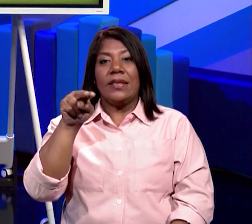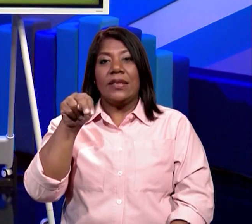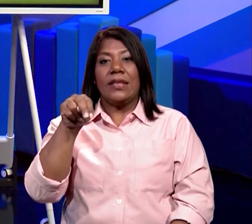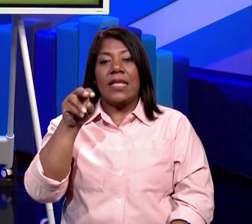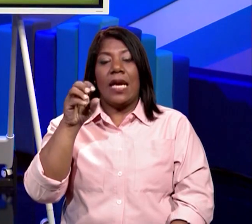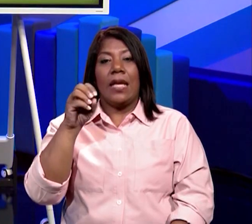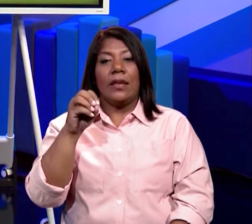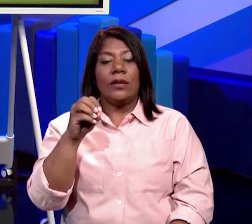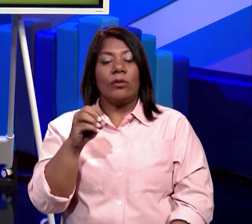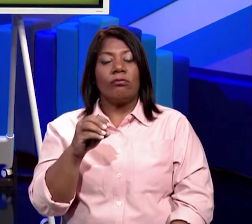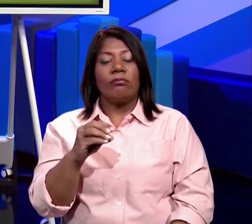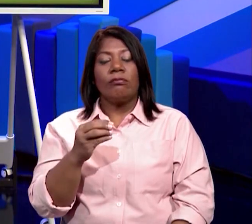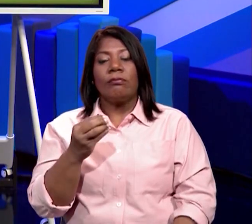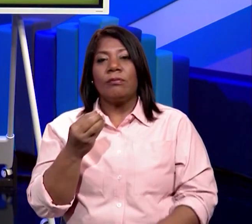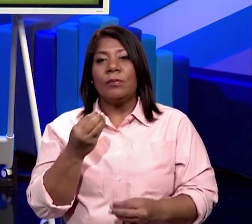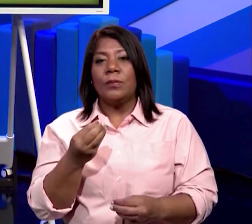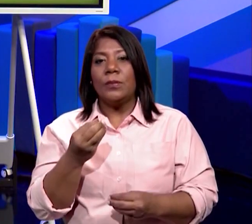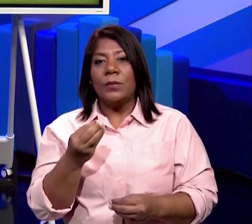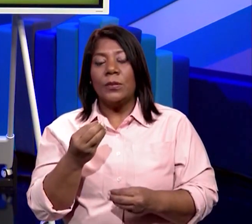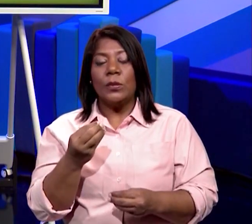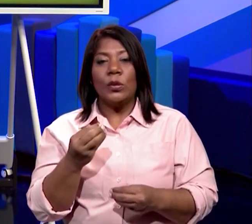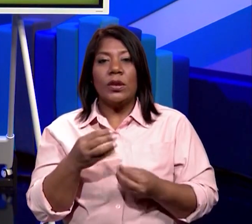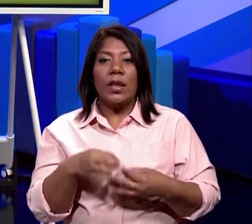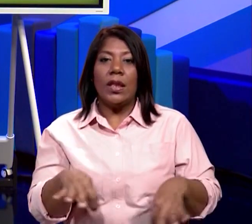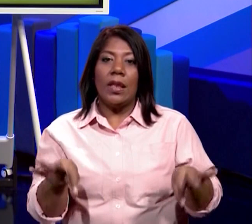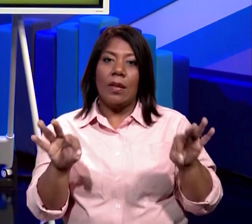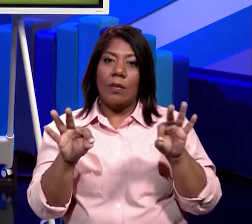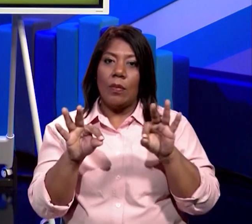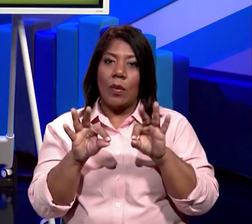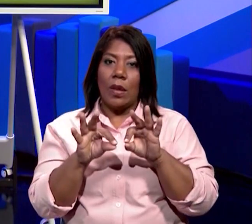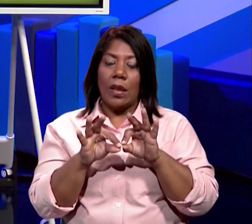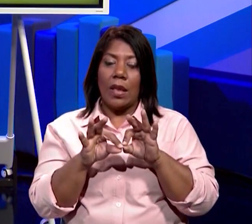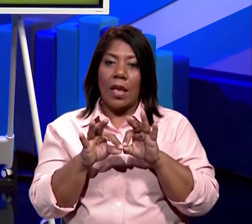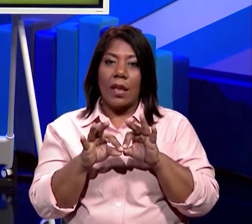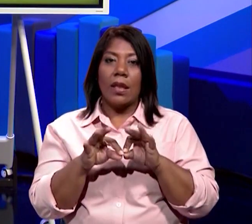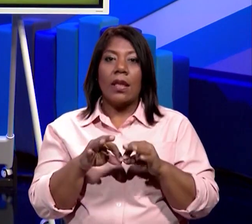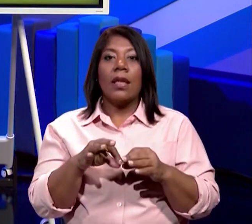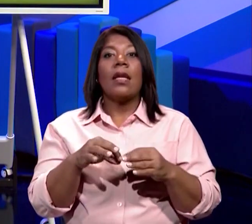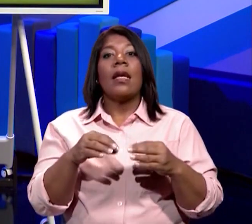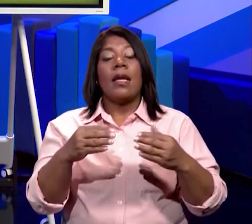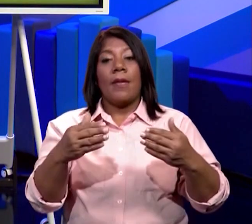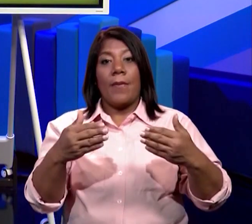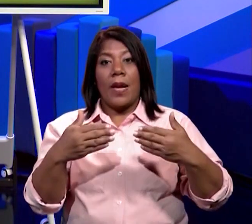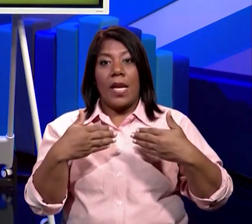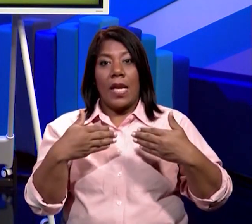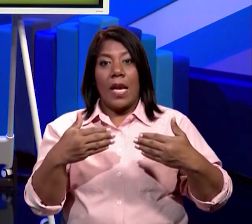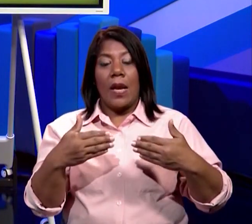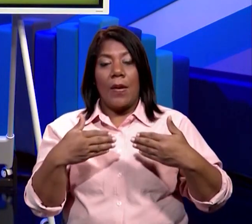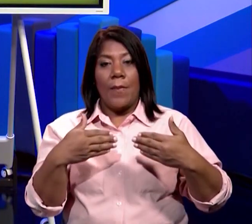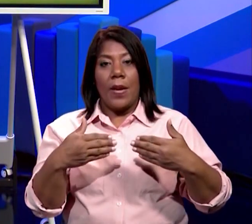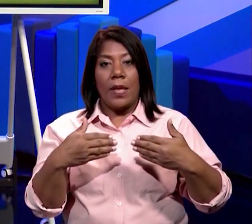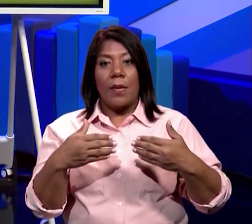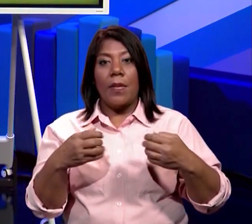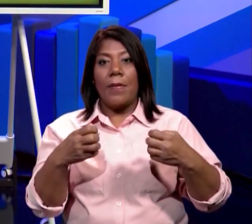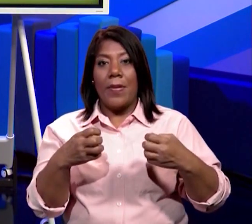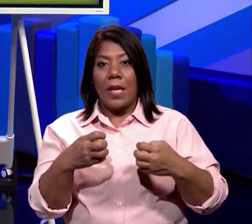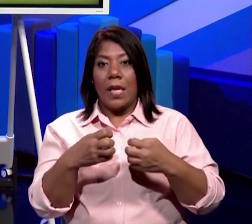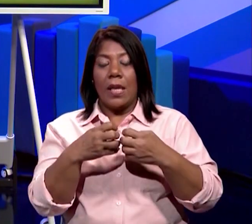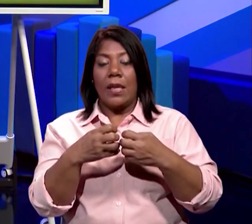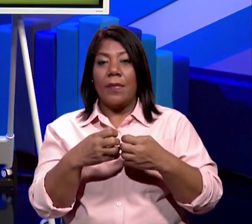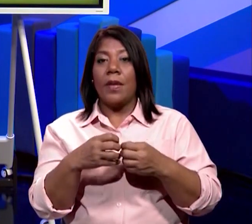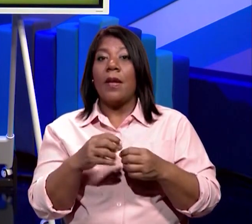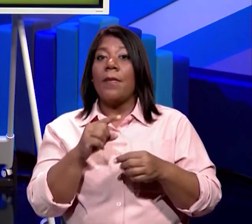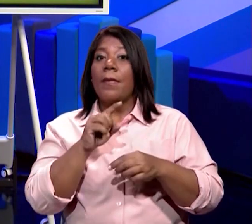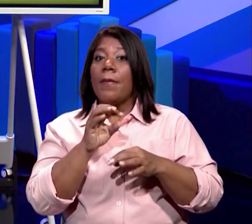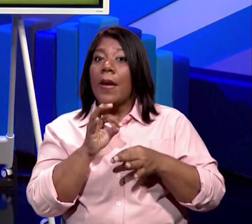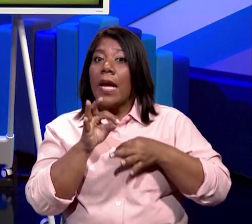cuenca 148, nuestra cuenca hidrográfica. Voy a abrir un paréntesis